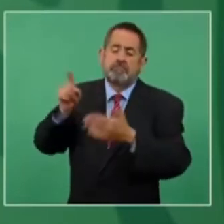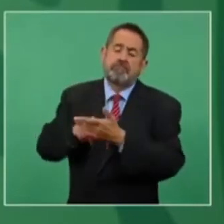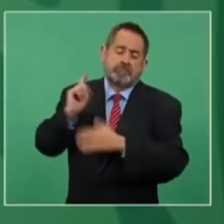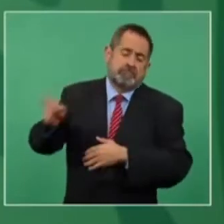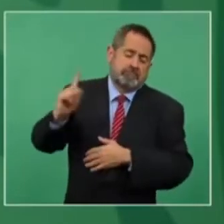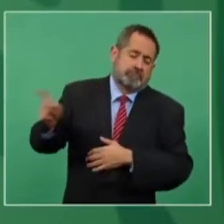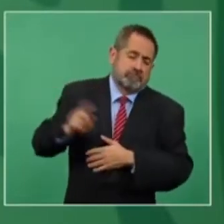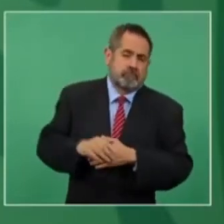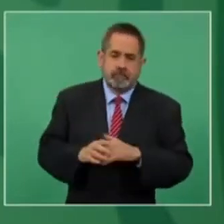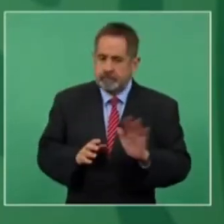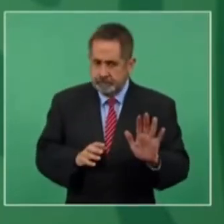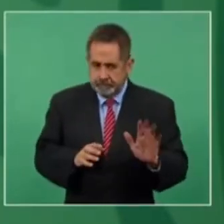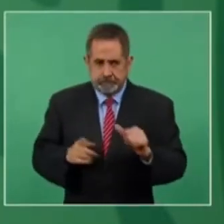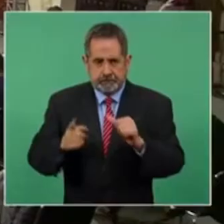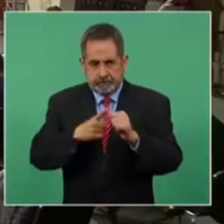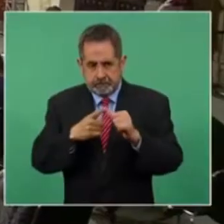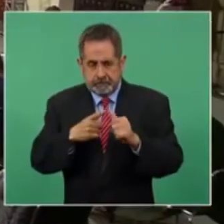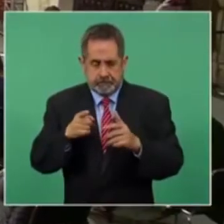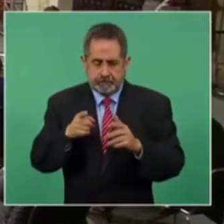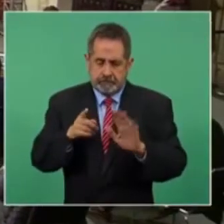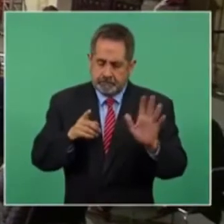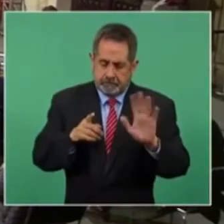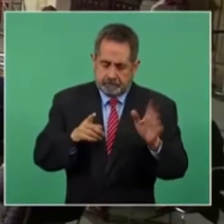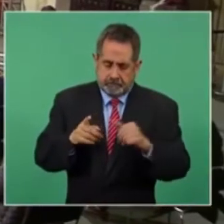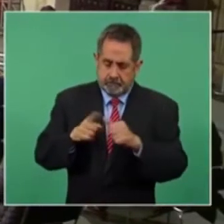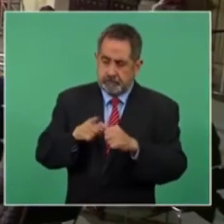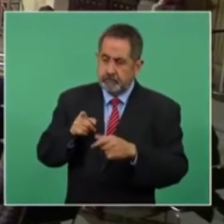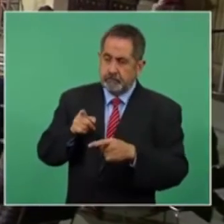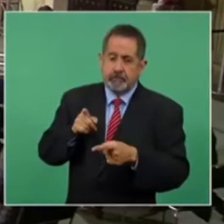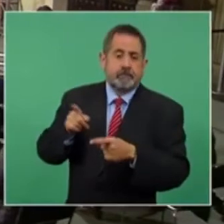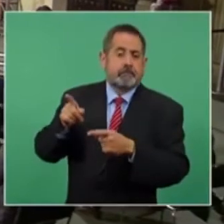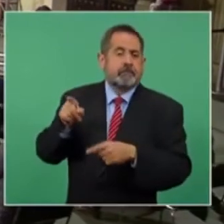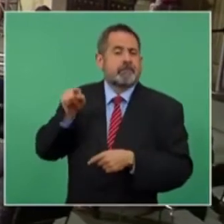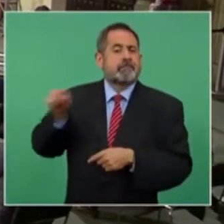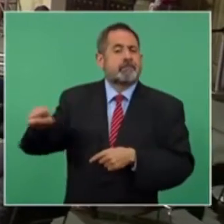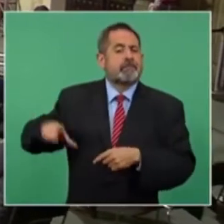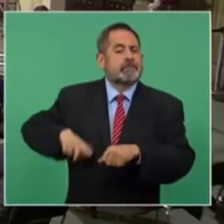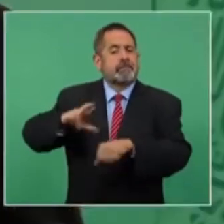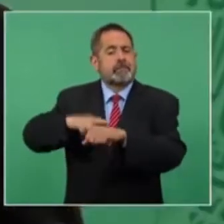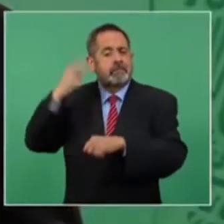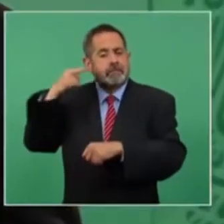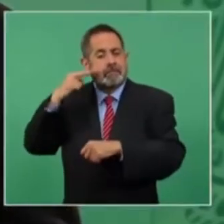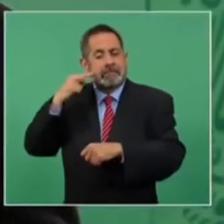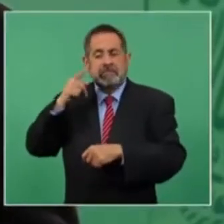al gobernador de Veracruz, porque en efecto